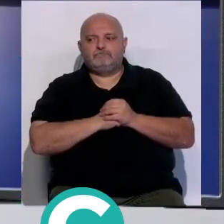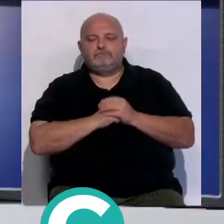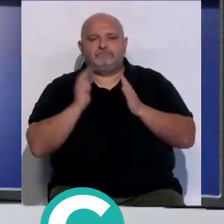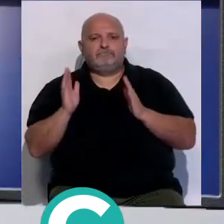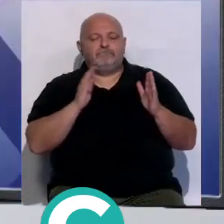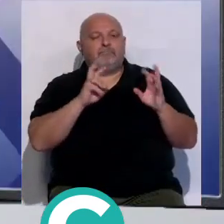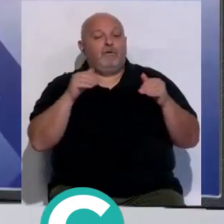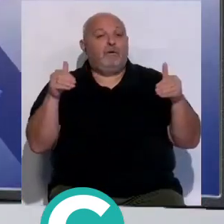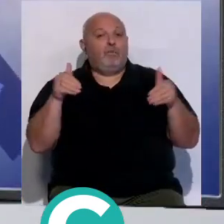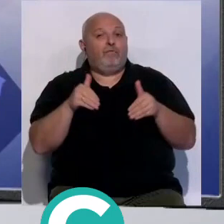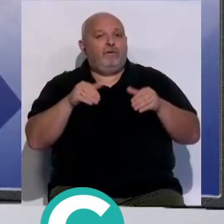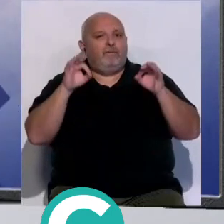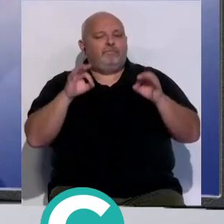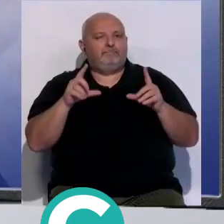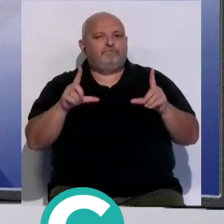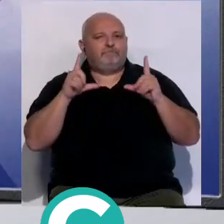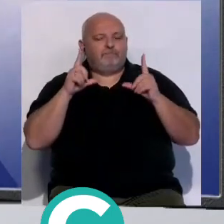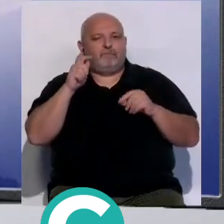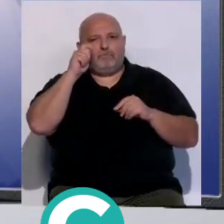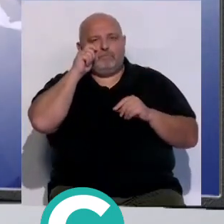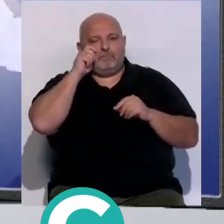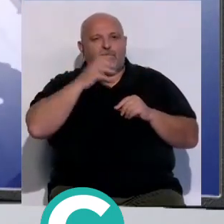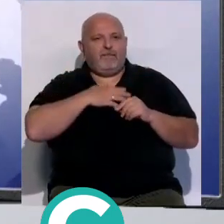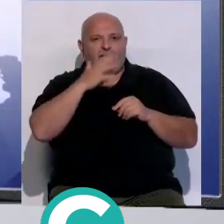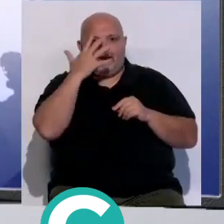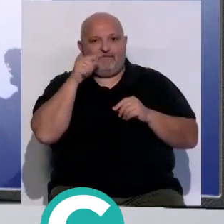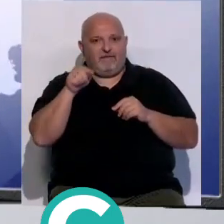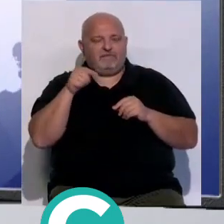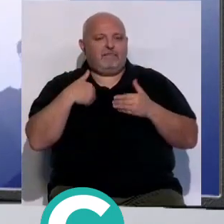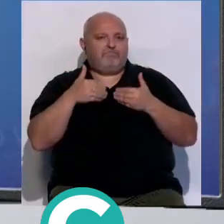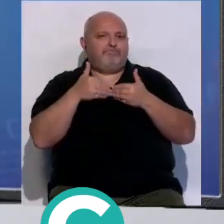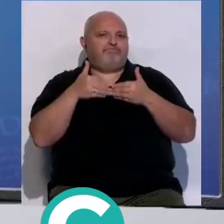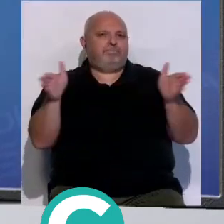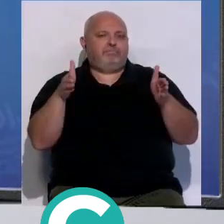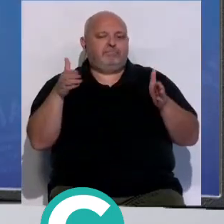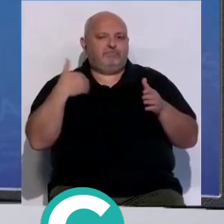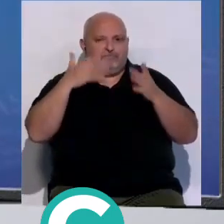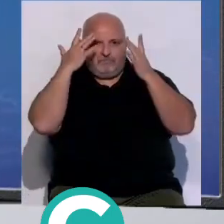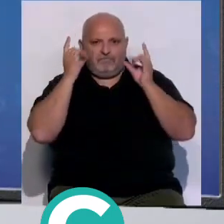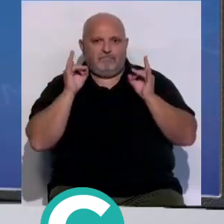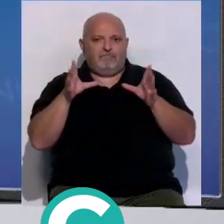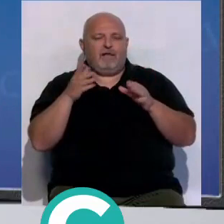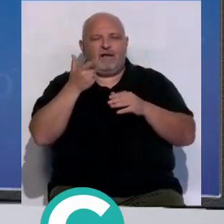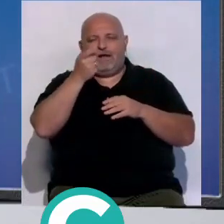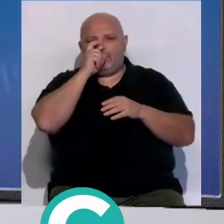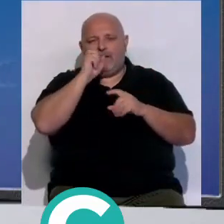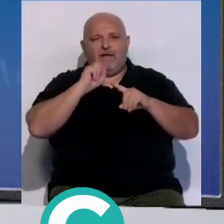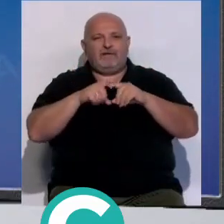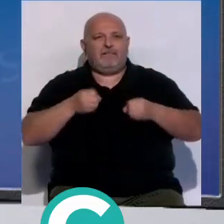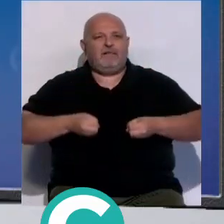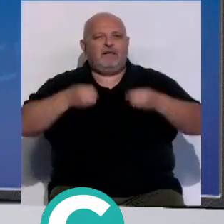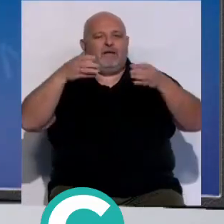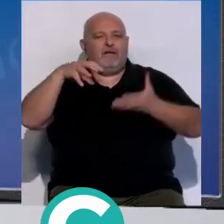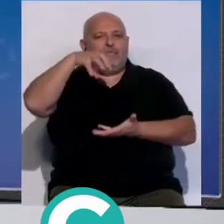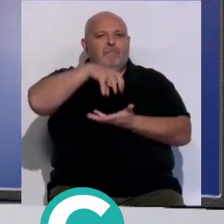el jueves fue protagonista el museo del carnaval que abría sus puertas por fin en el antiguo palacio de